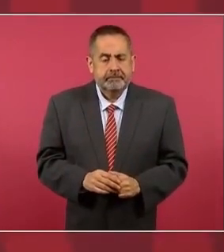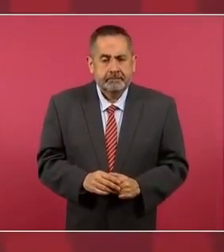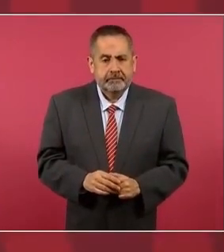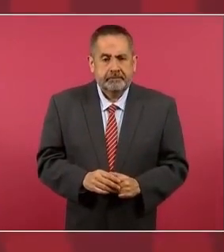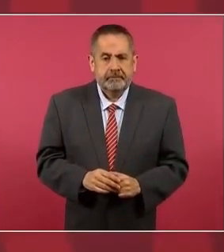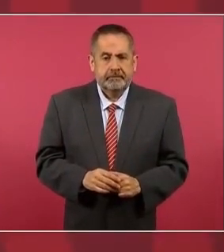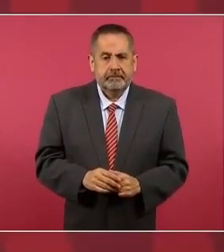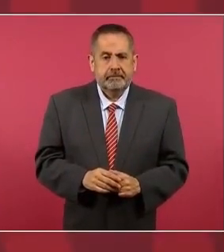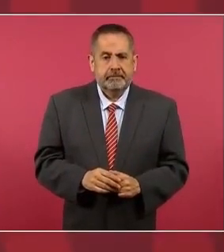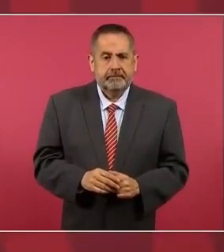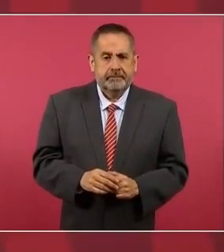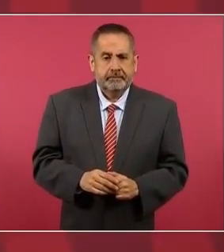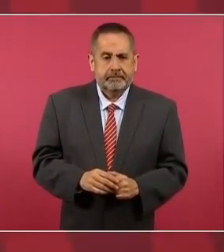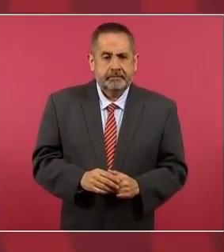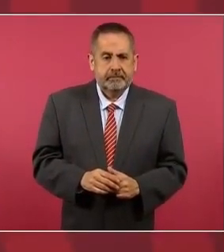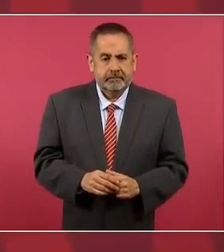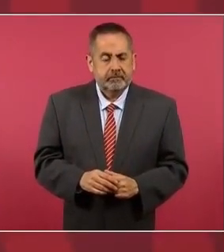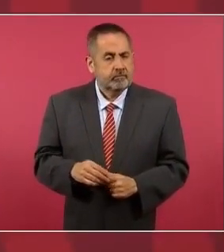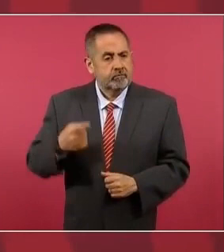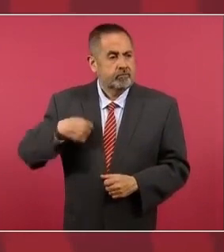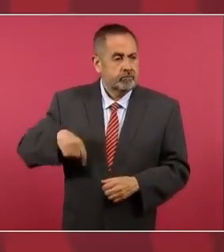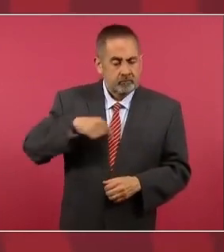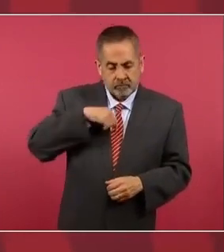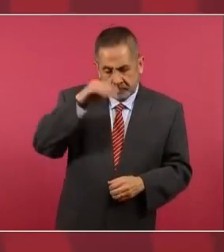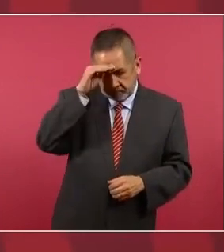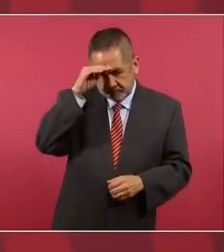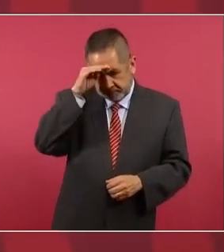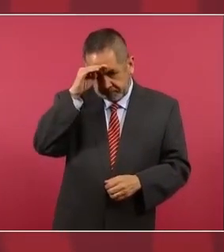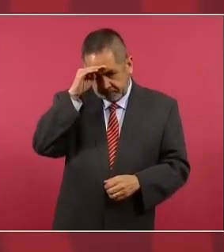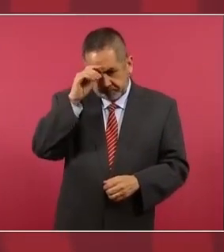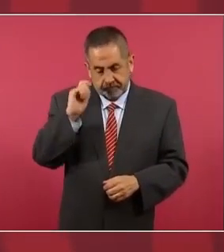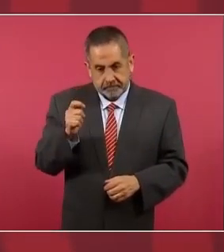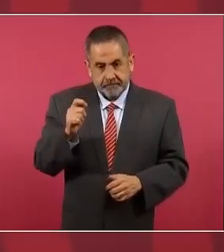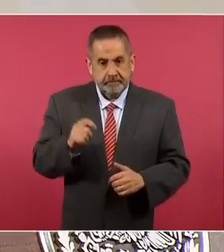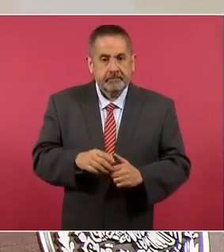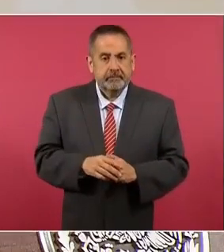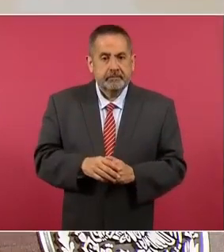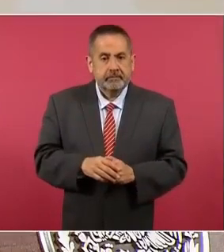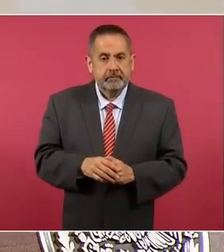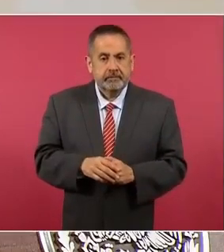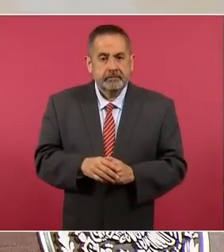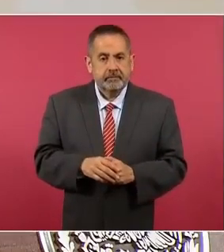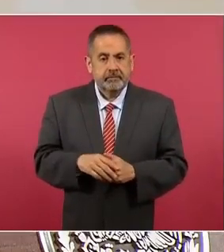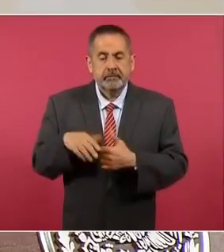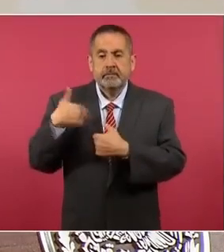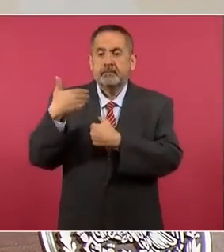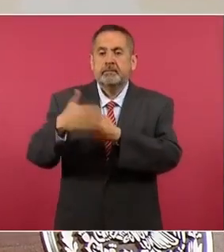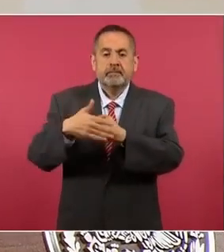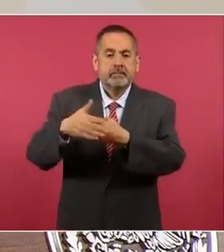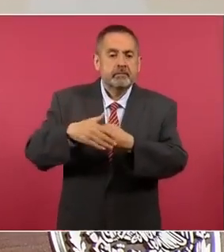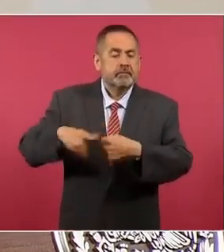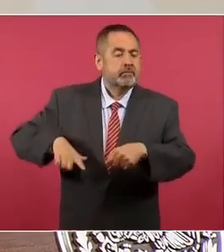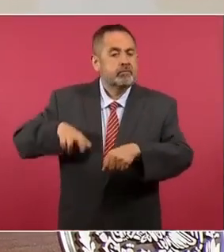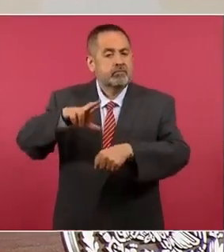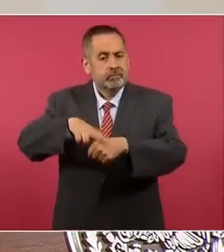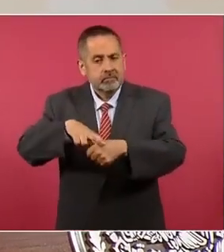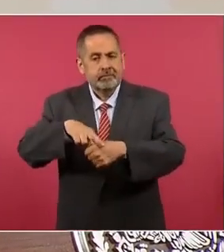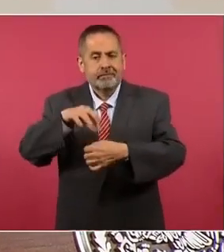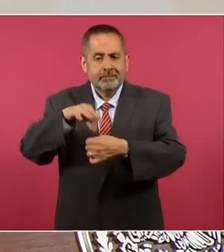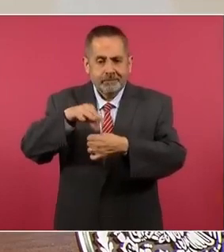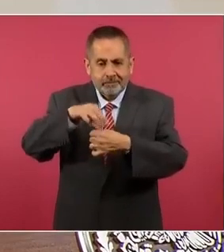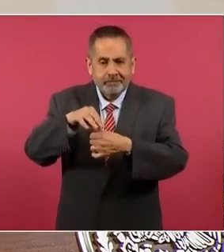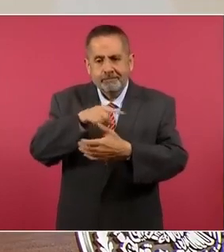hablamos de elecciones para gobernadoras, gobernadores,